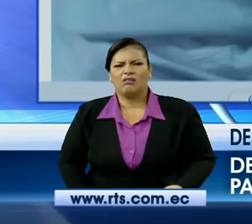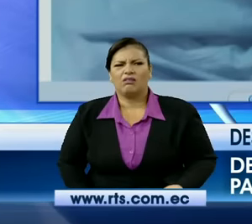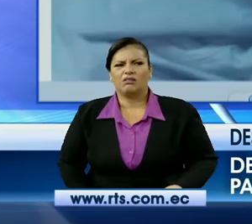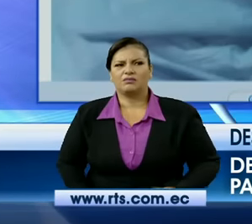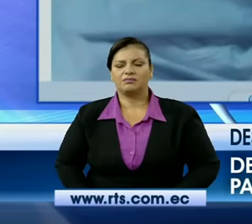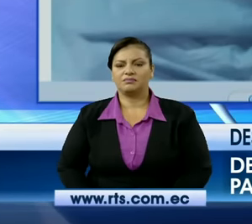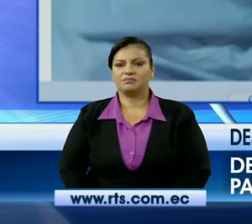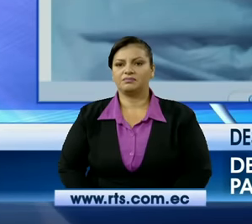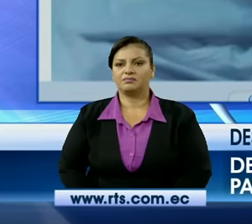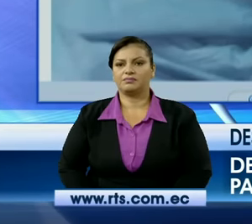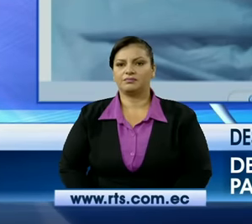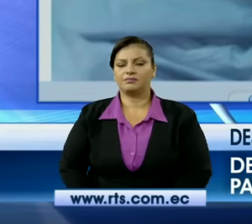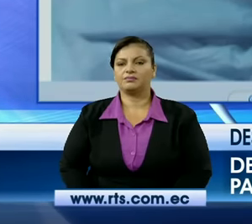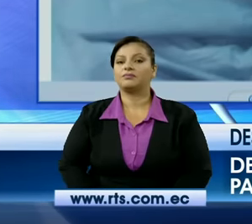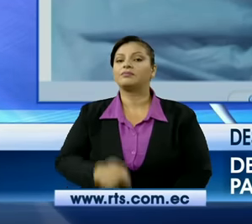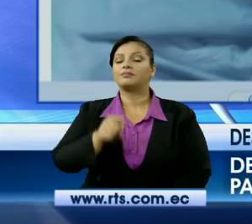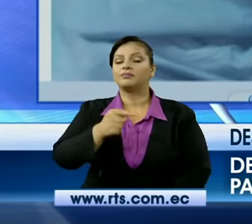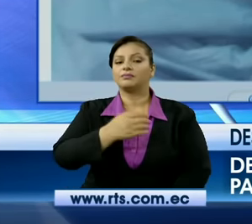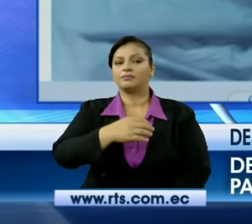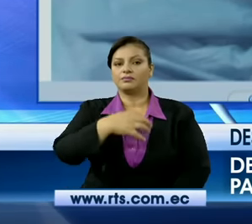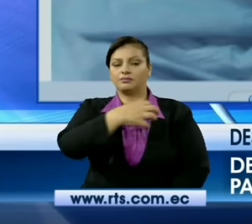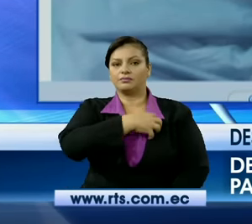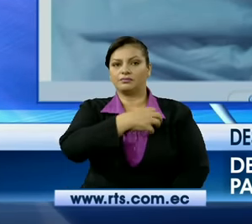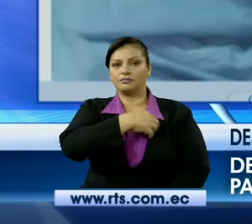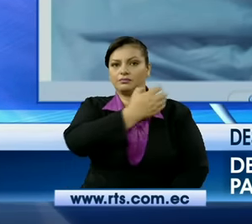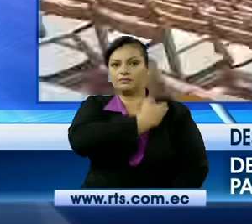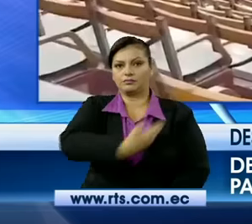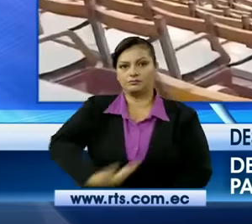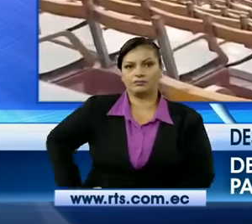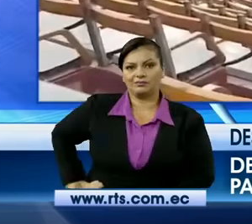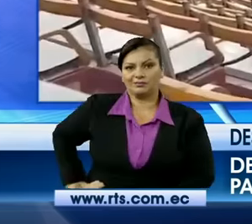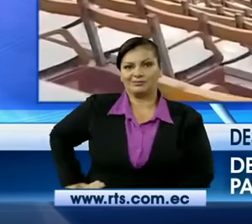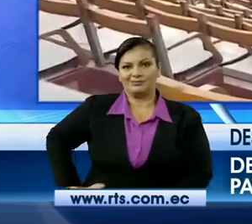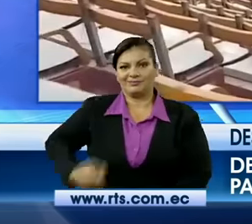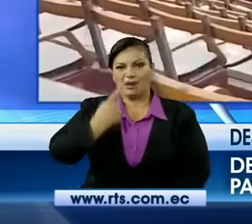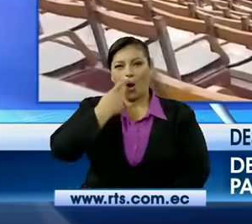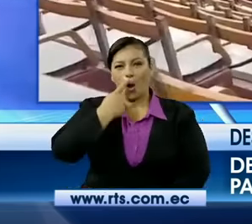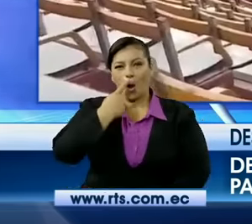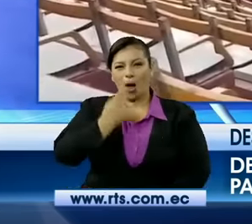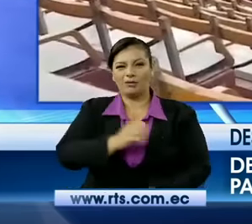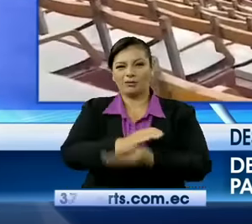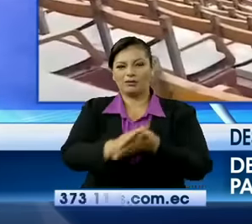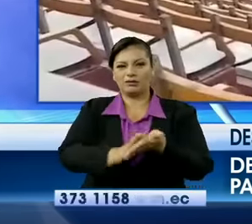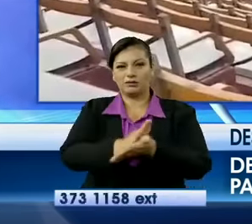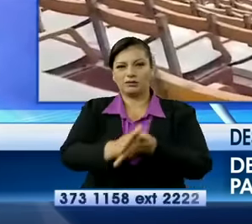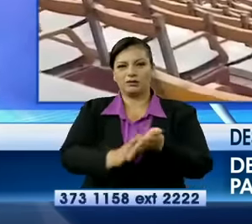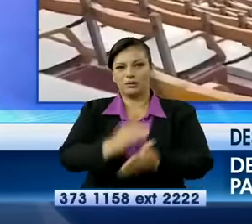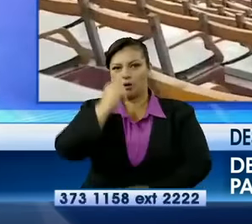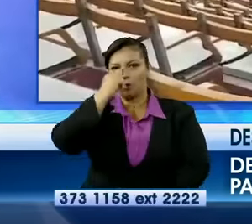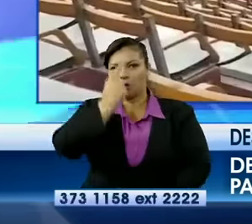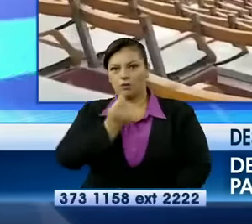José Francisco Ceballos y la directiva en general van a tomar una medida que ya se hace necesaria.